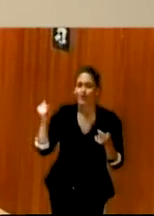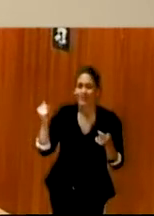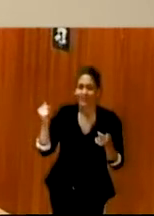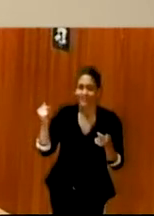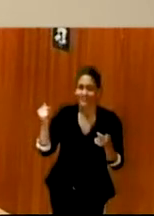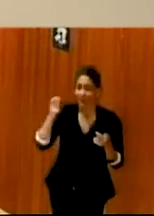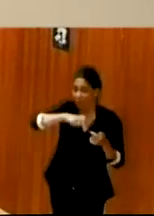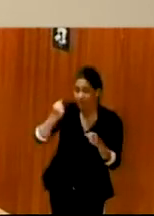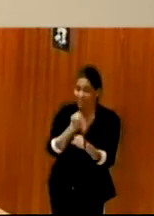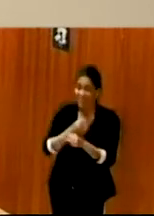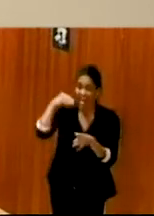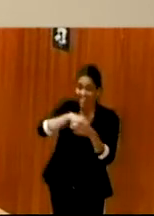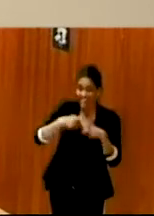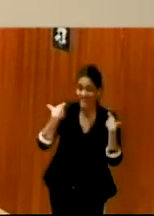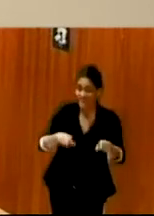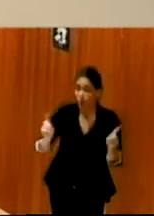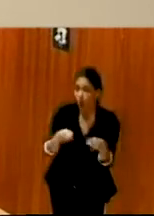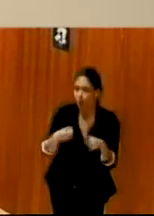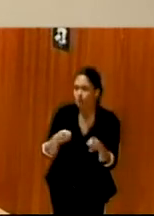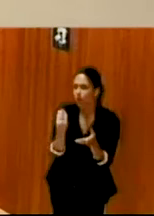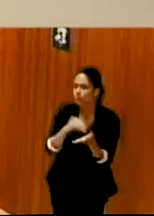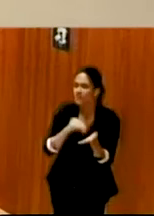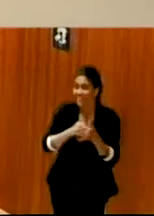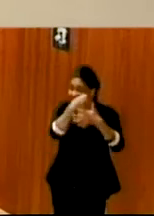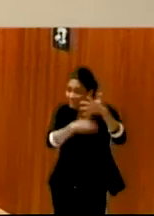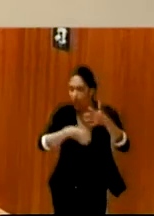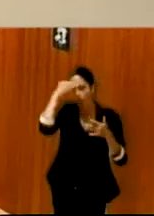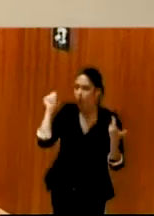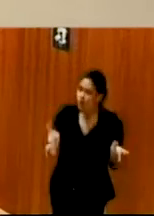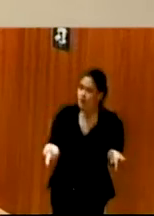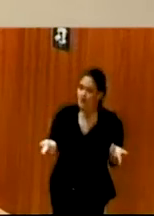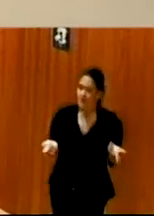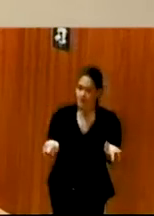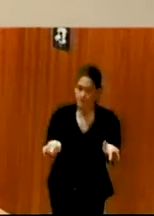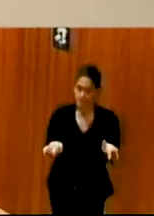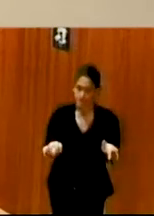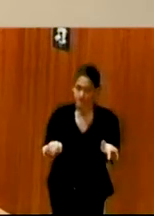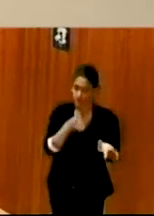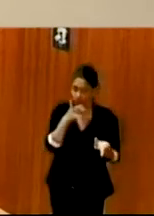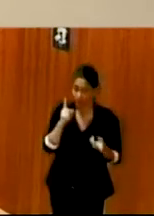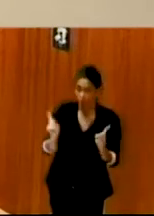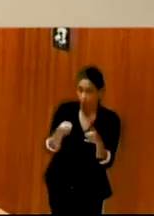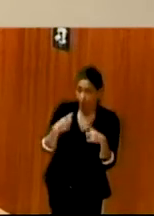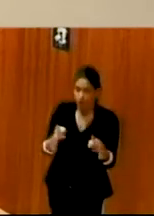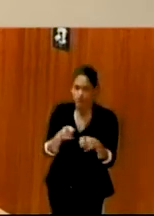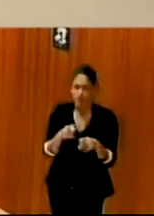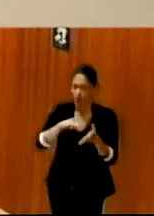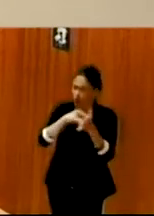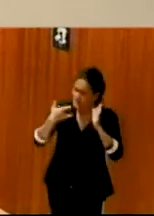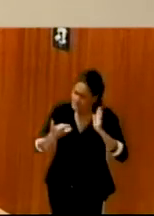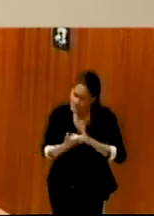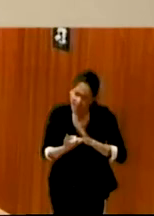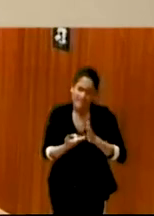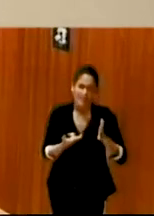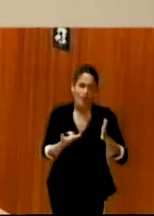les olvidan, que realmente ya los tienen los músicos, pasan horas y los técnicos y las